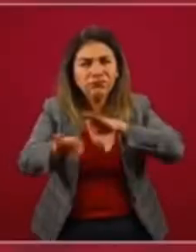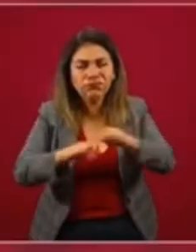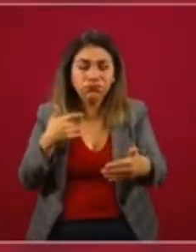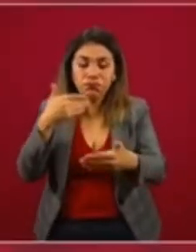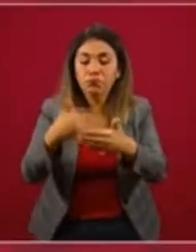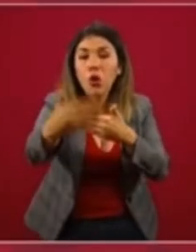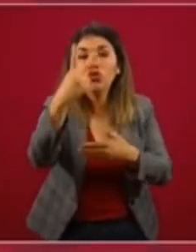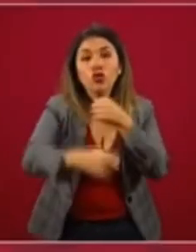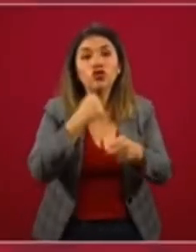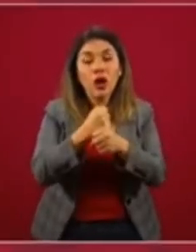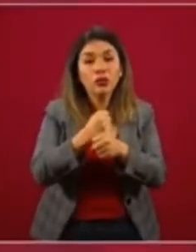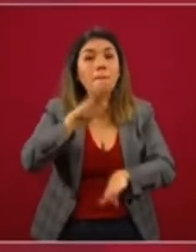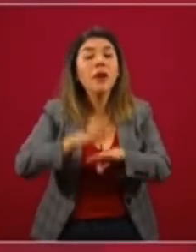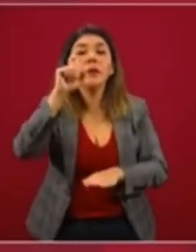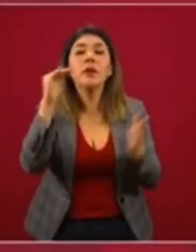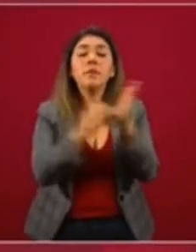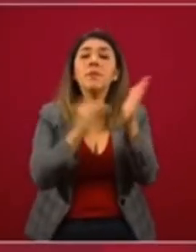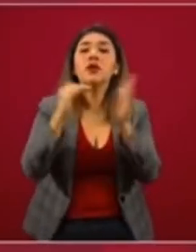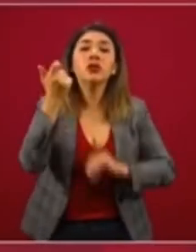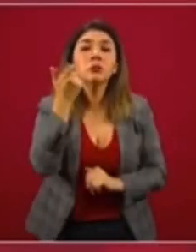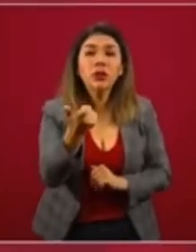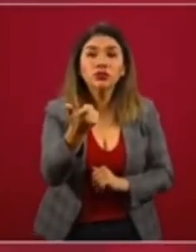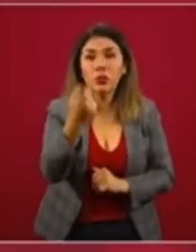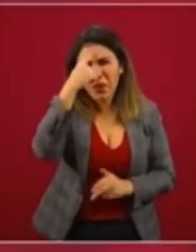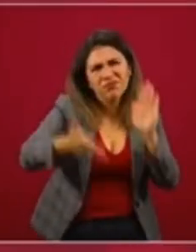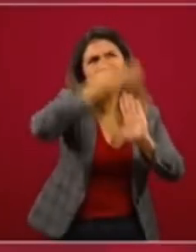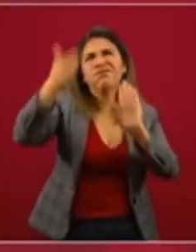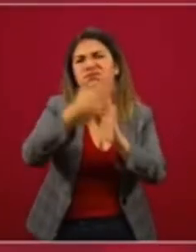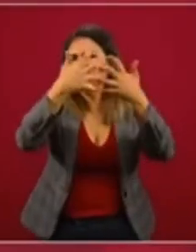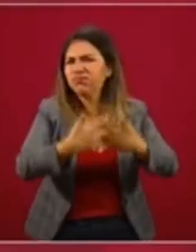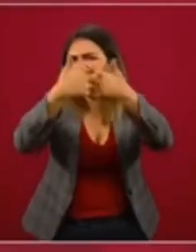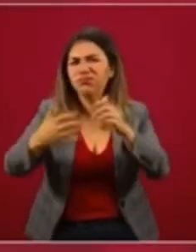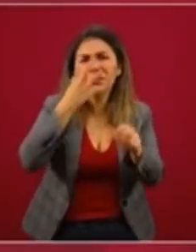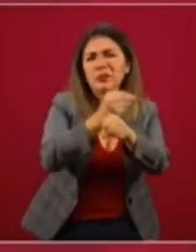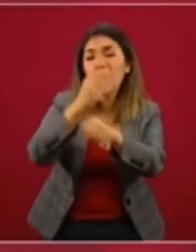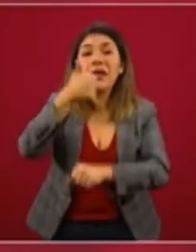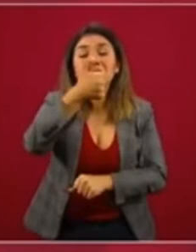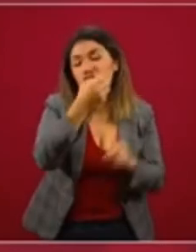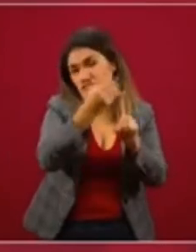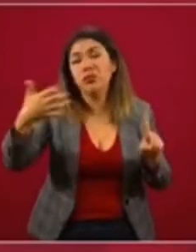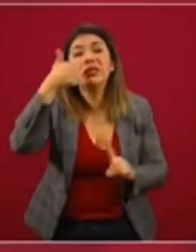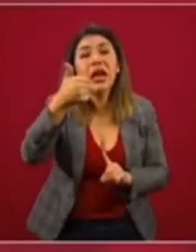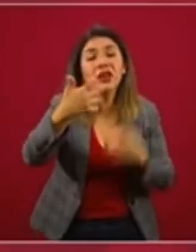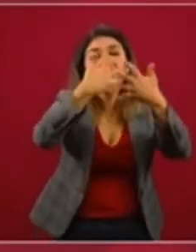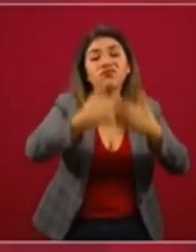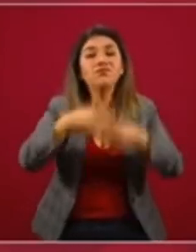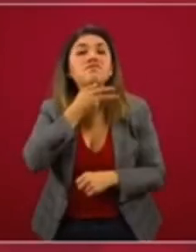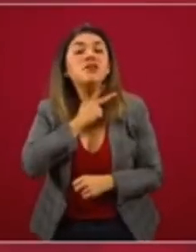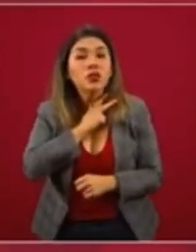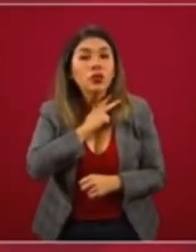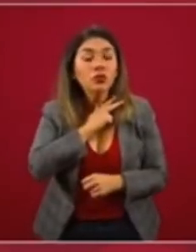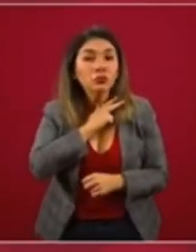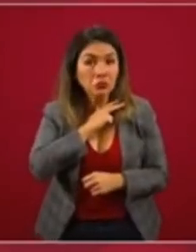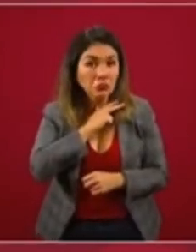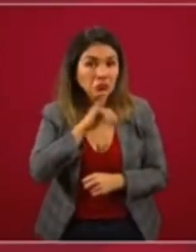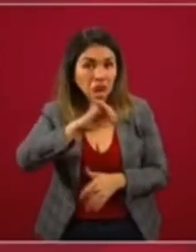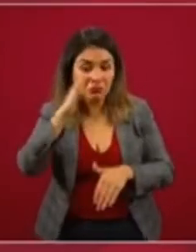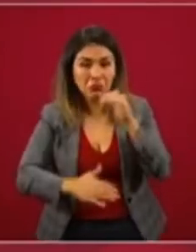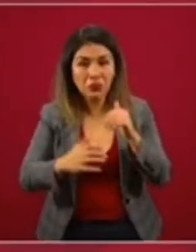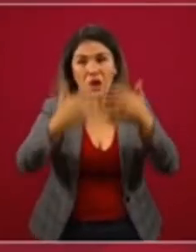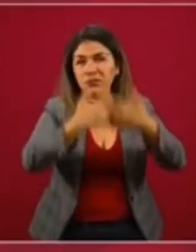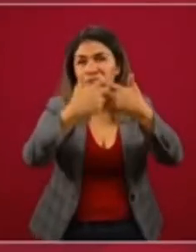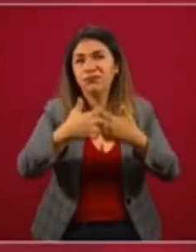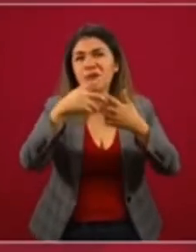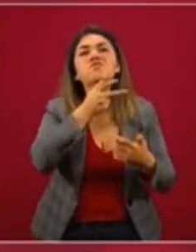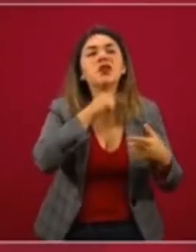Estos dos años, más de 20 mil millones de pesos en la rehabilitación de las seis refinerías y vamos a terminar la